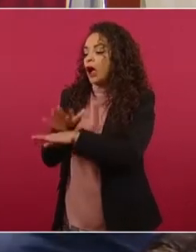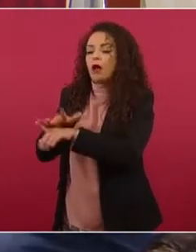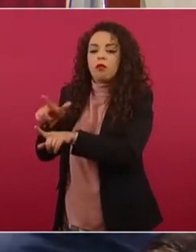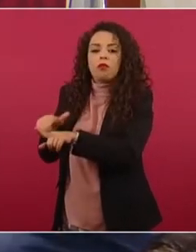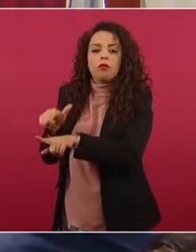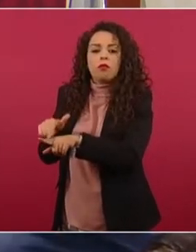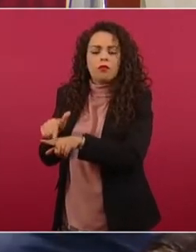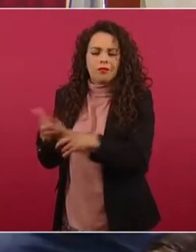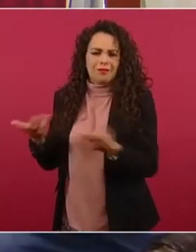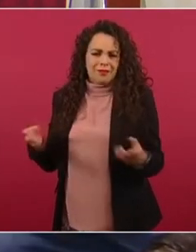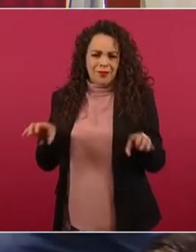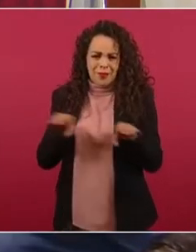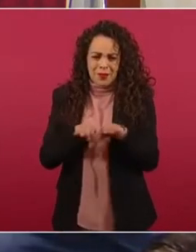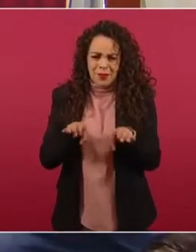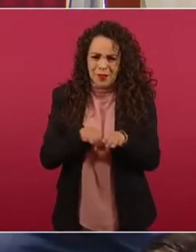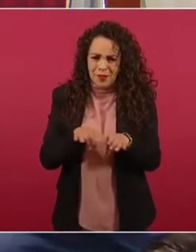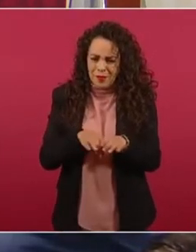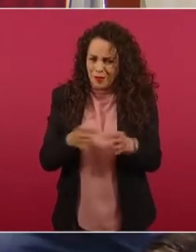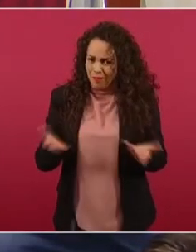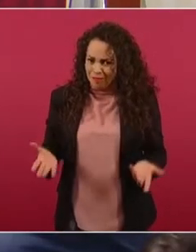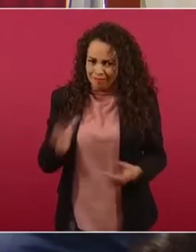si todavía